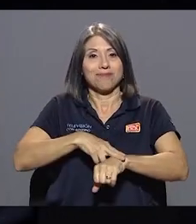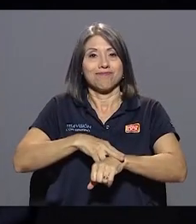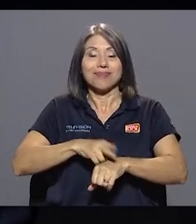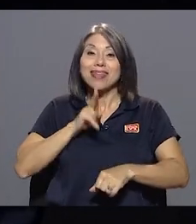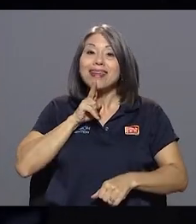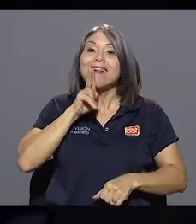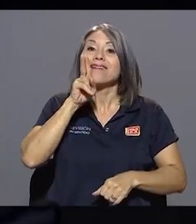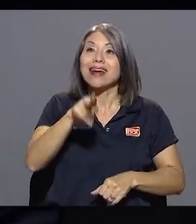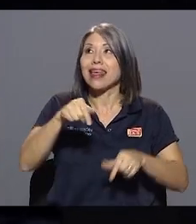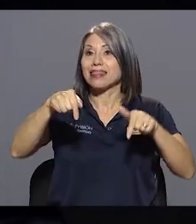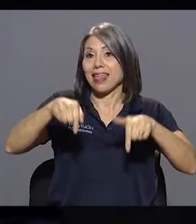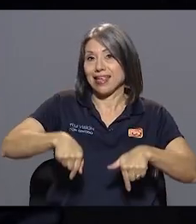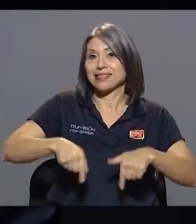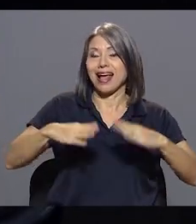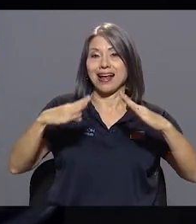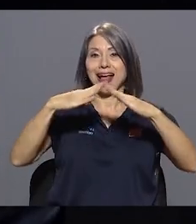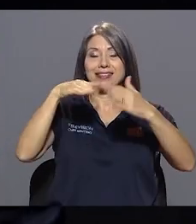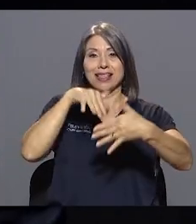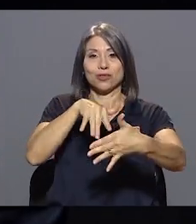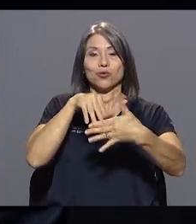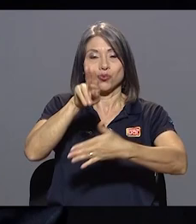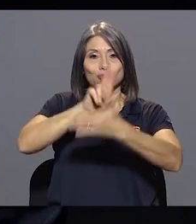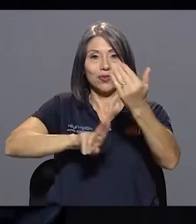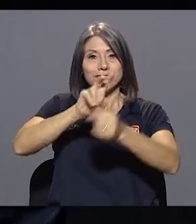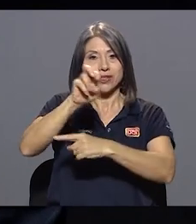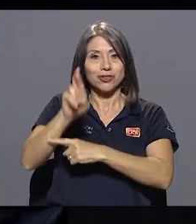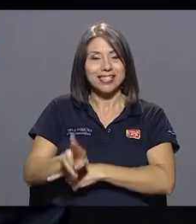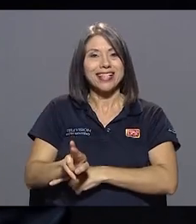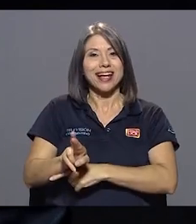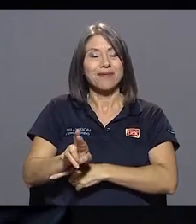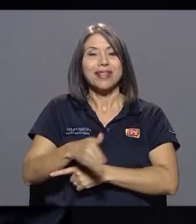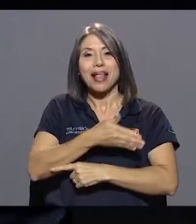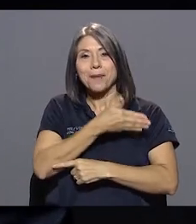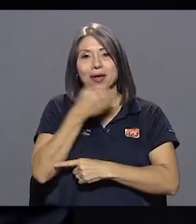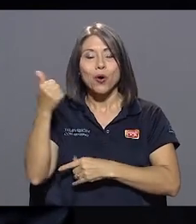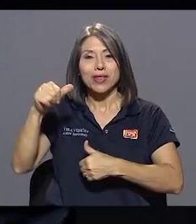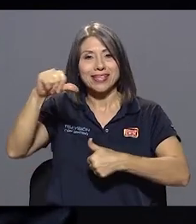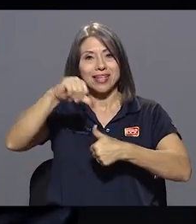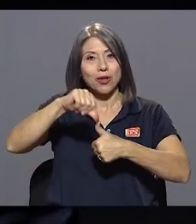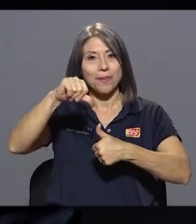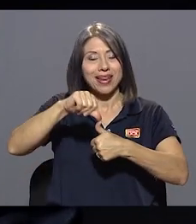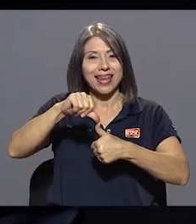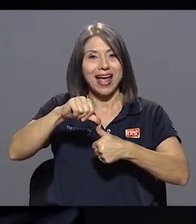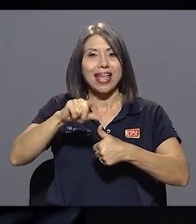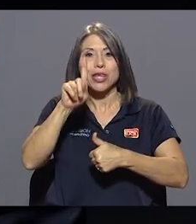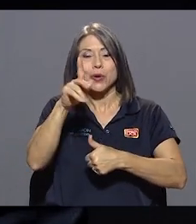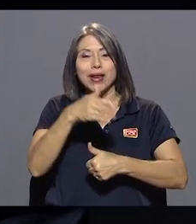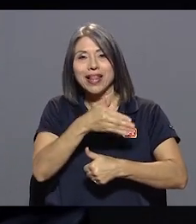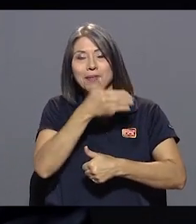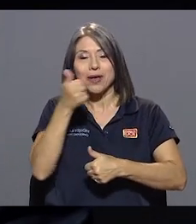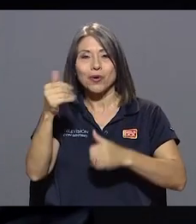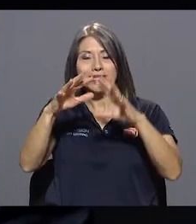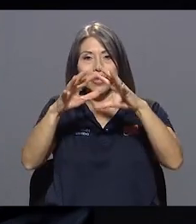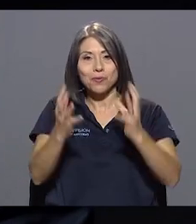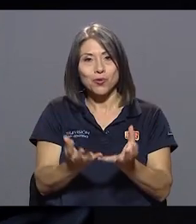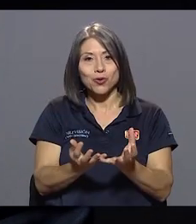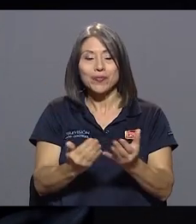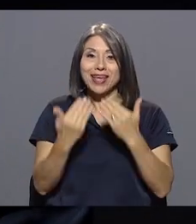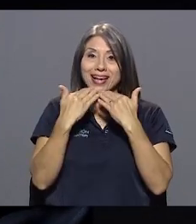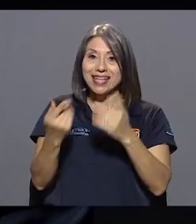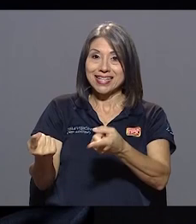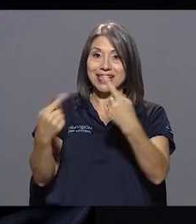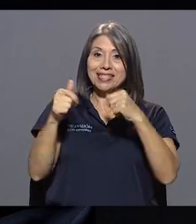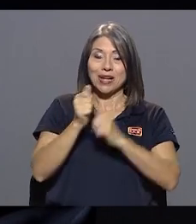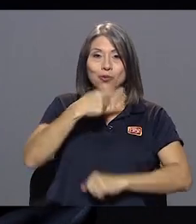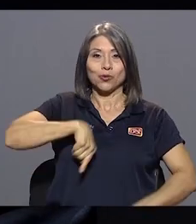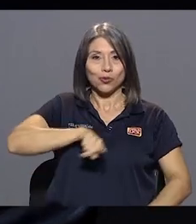también de esta casa de estudios, la Universidad de Costa Rica, la mejor de Centroamérica y de las mejores del mundo. Gracias por estar con